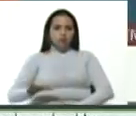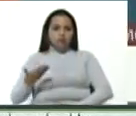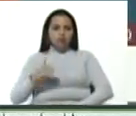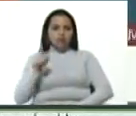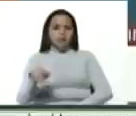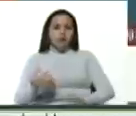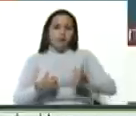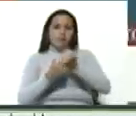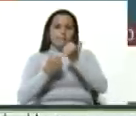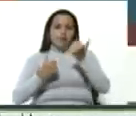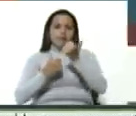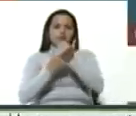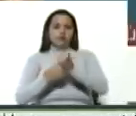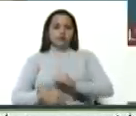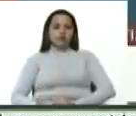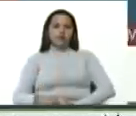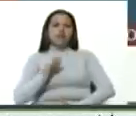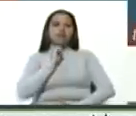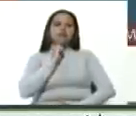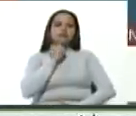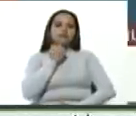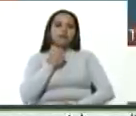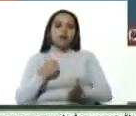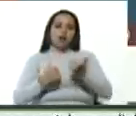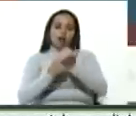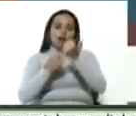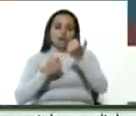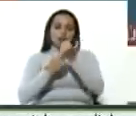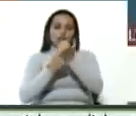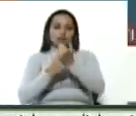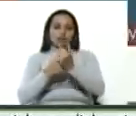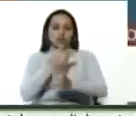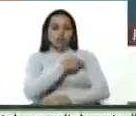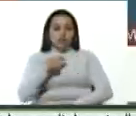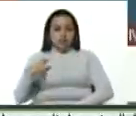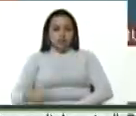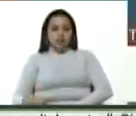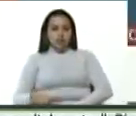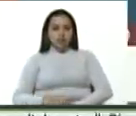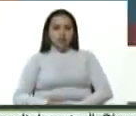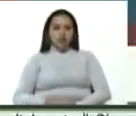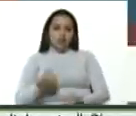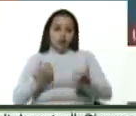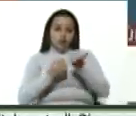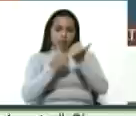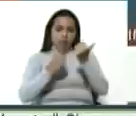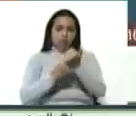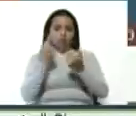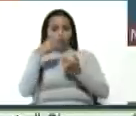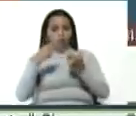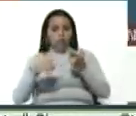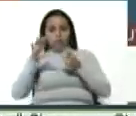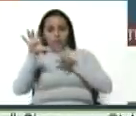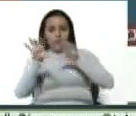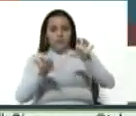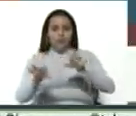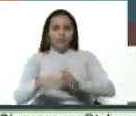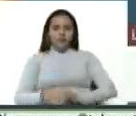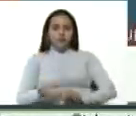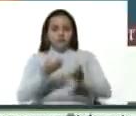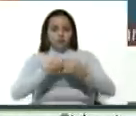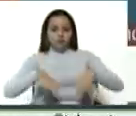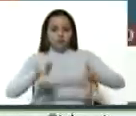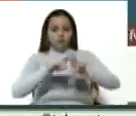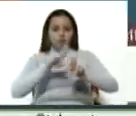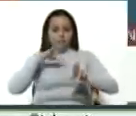solidaridad de Rusia, con la solidaridad de China, con la solidaridad de otros actores como Naciones Unidas.